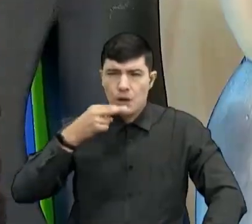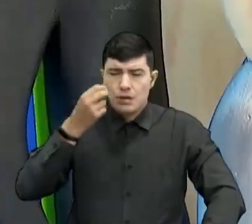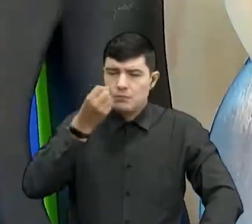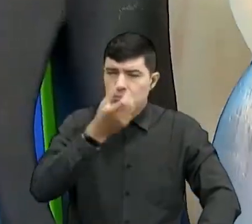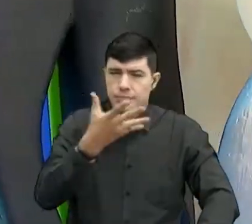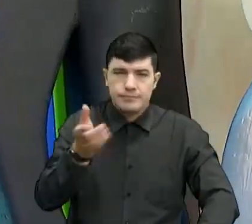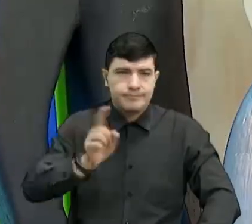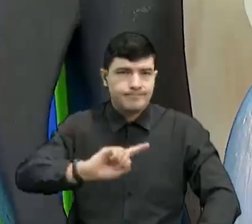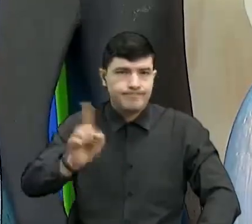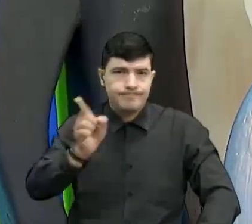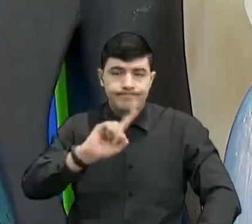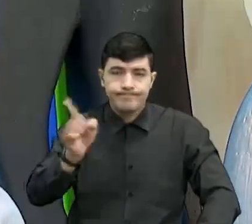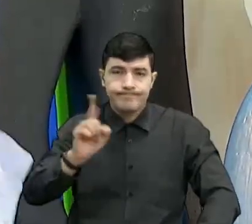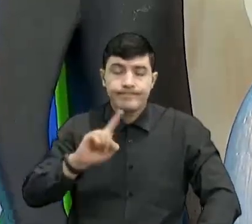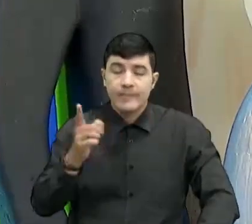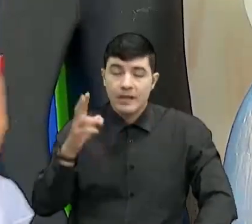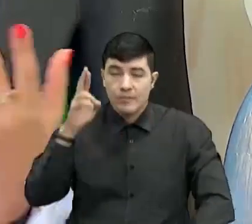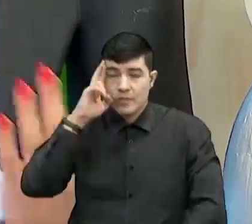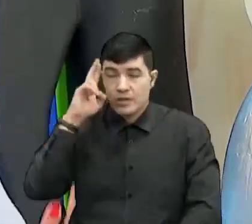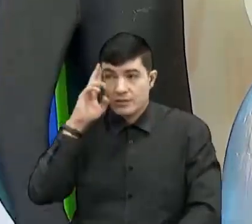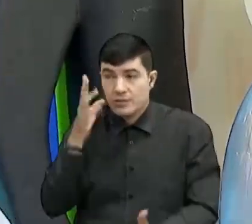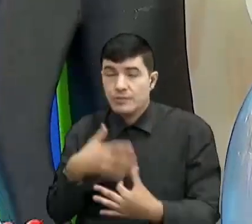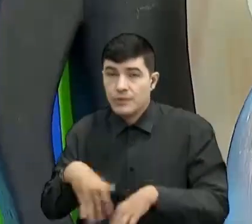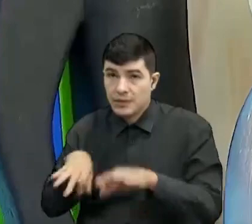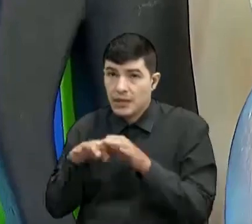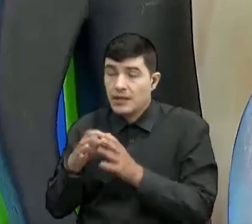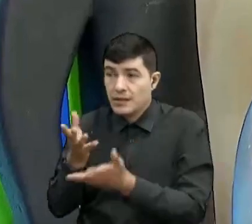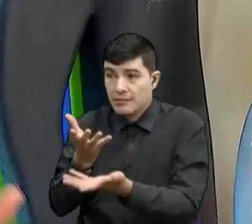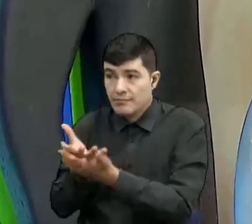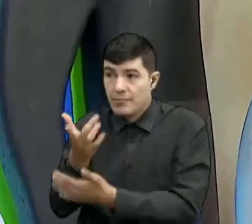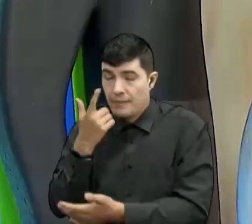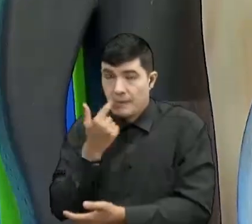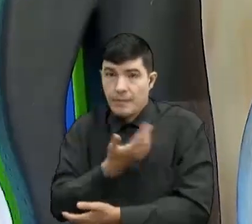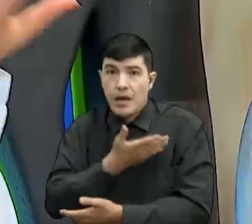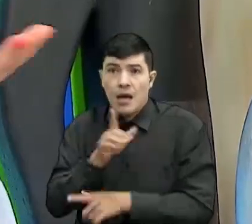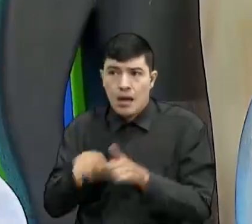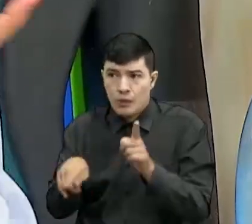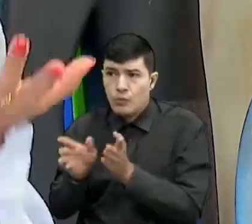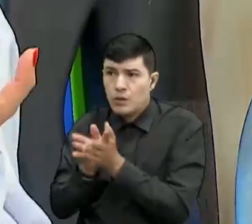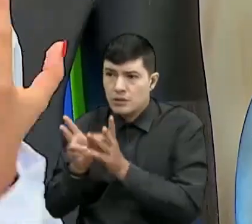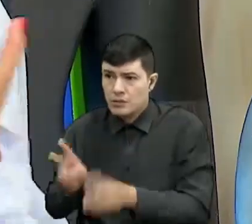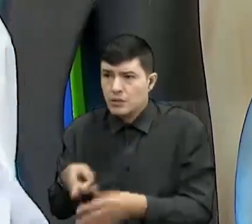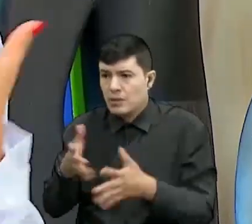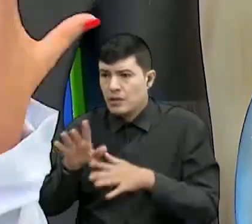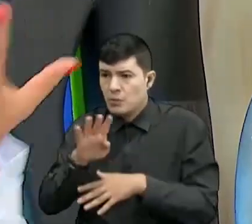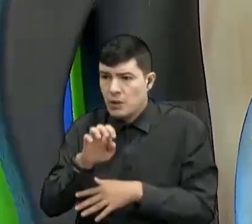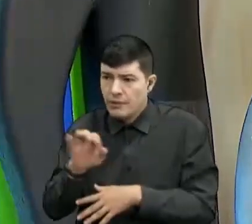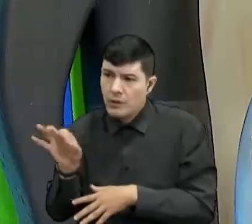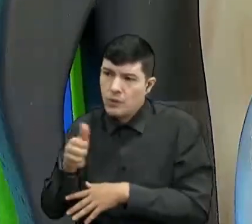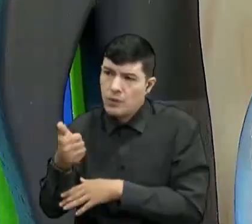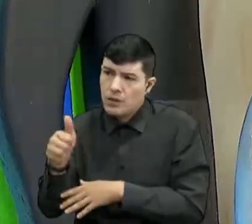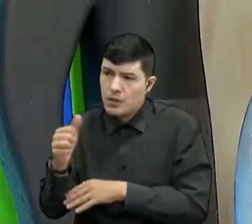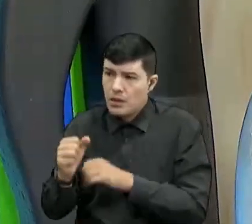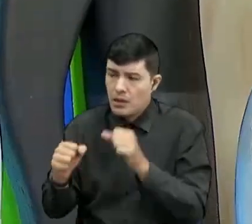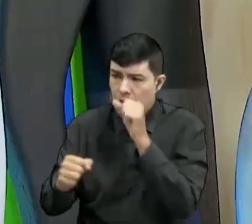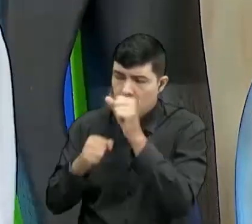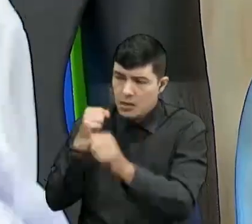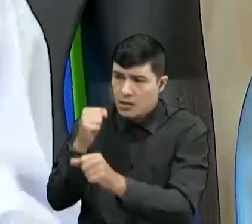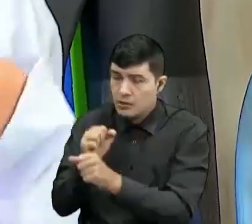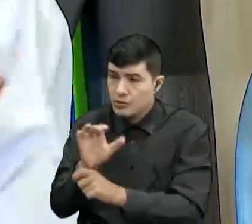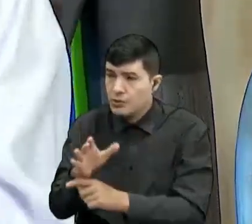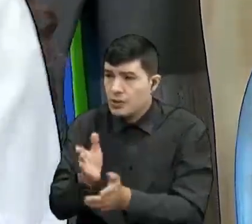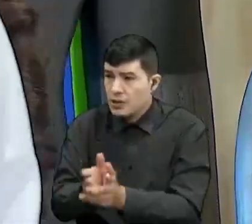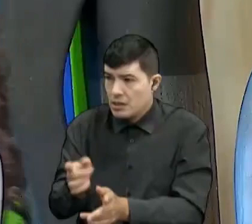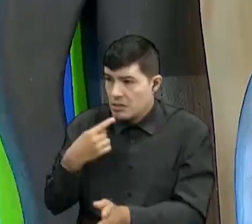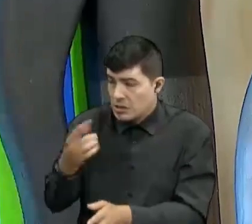cuando estamos en las fiestas y los chicos, incluso de la edad de la básica primaria, que tienen entre 9 y 10 años, los niños más grandes, les